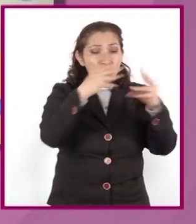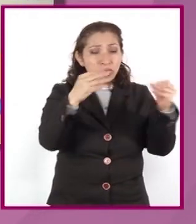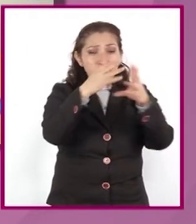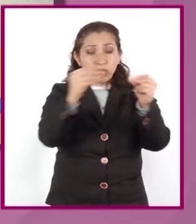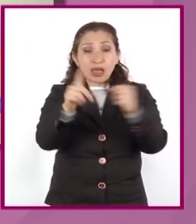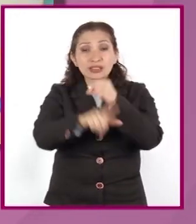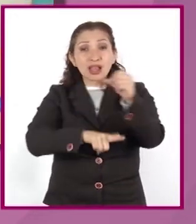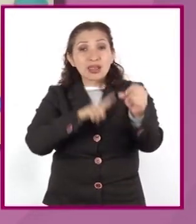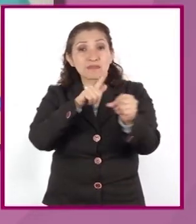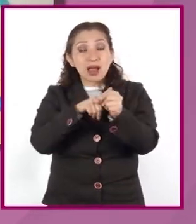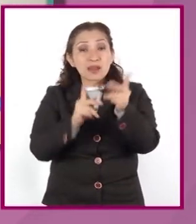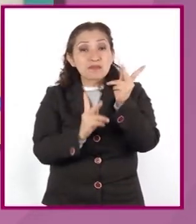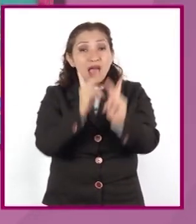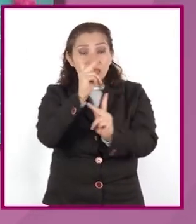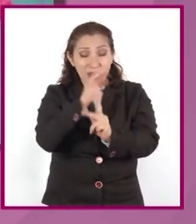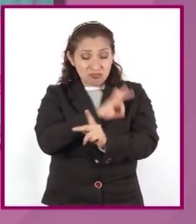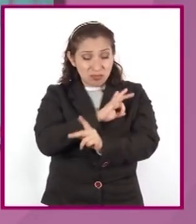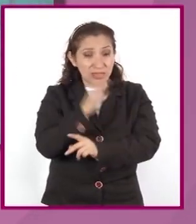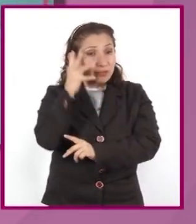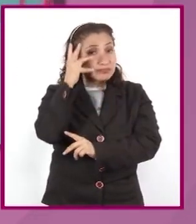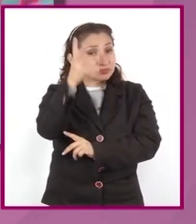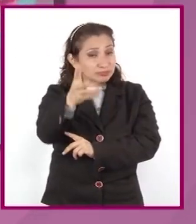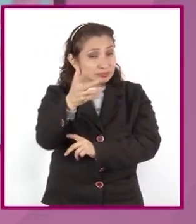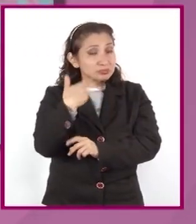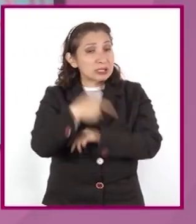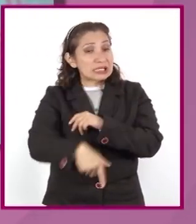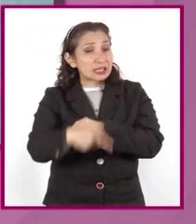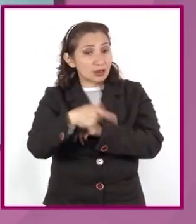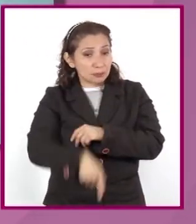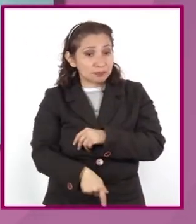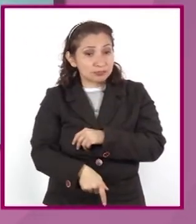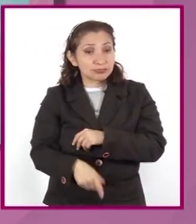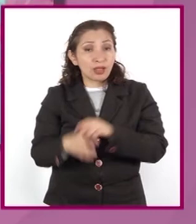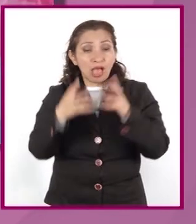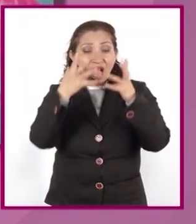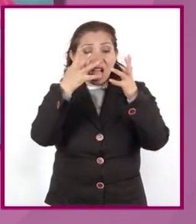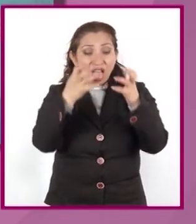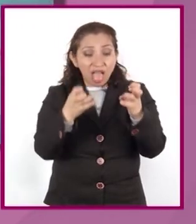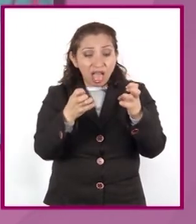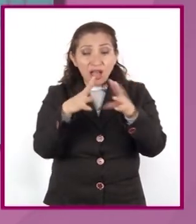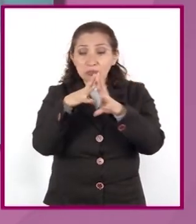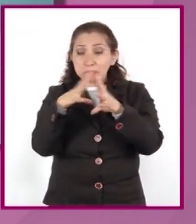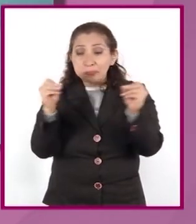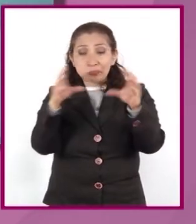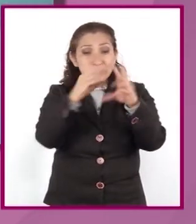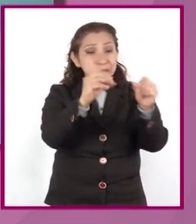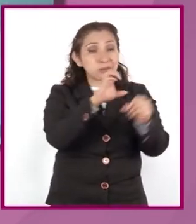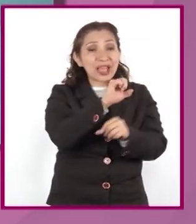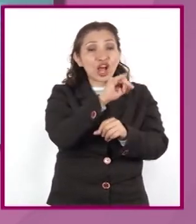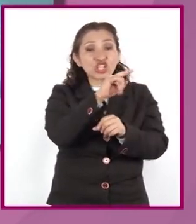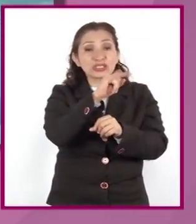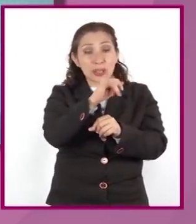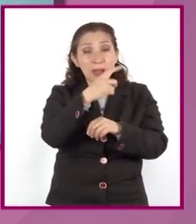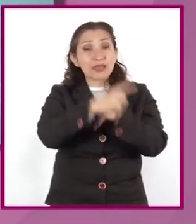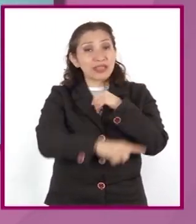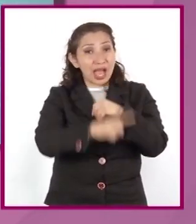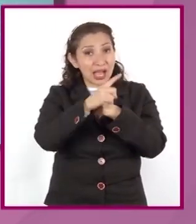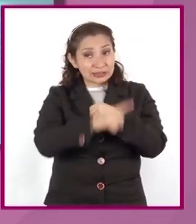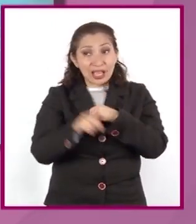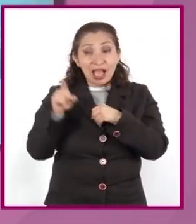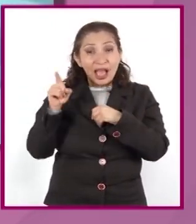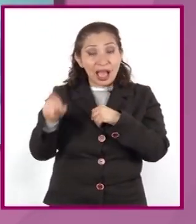especies corren peligro de extinguirse. El deterioro y desaparición de los ecosistemas afecta a